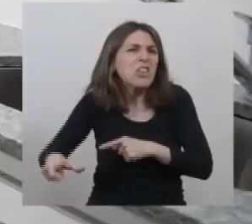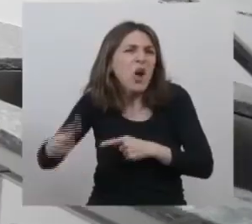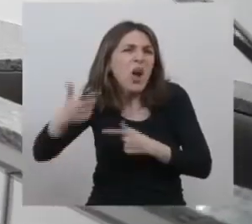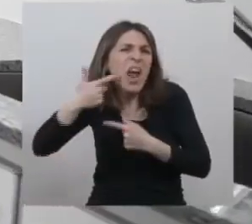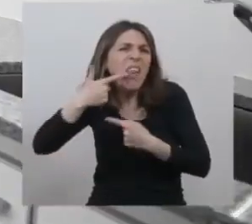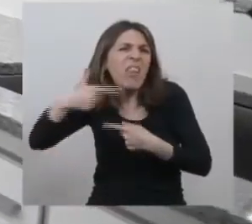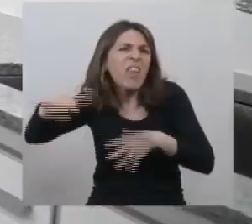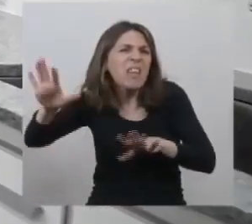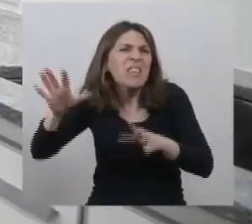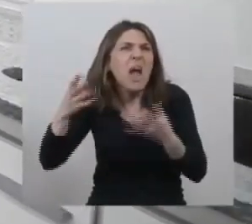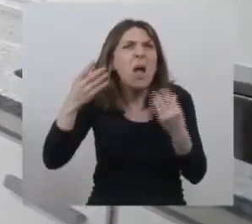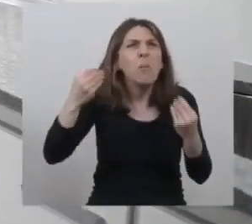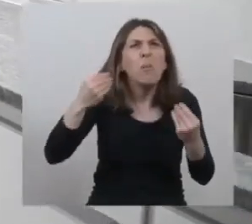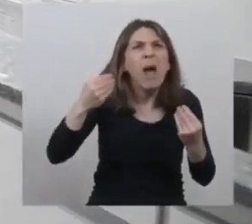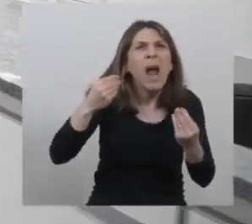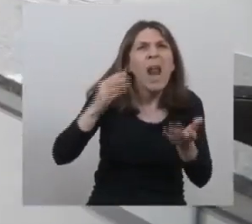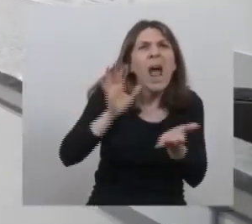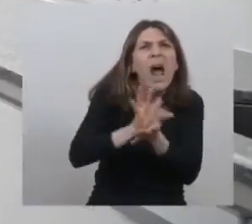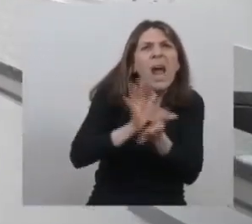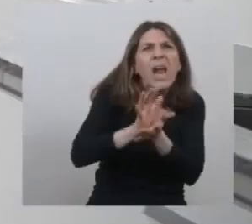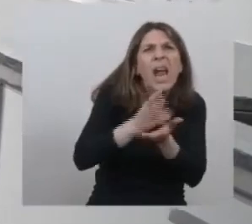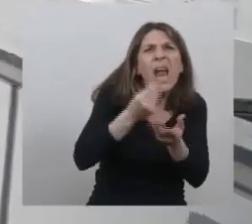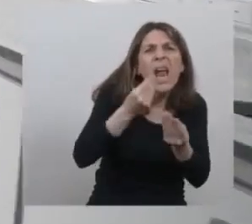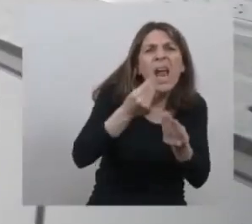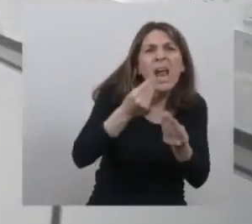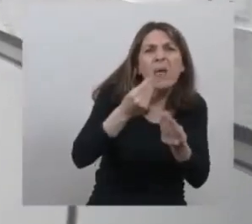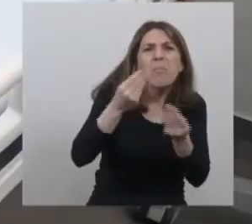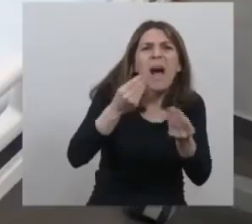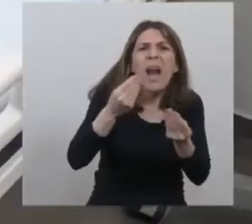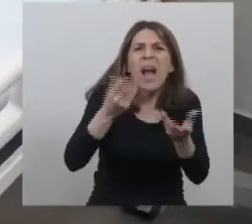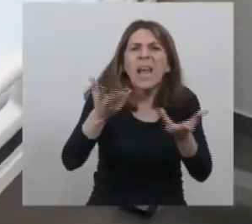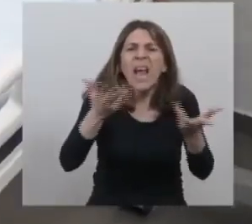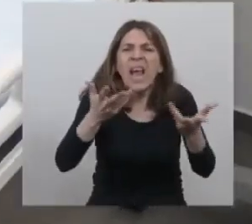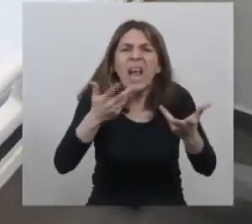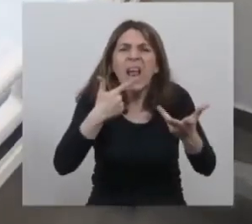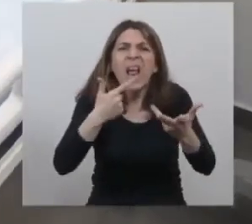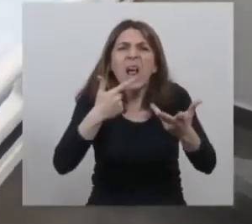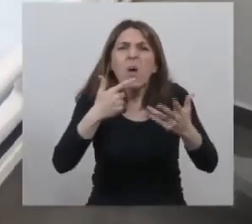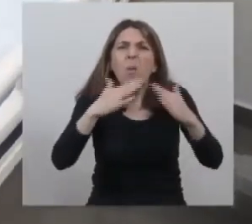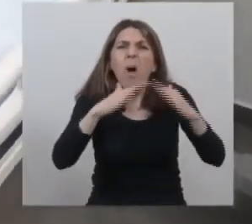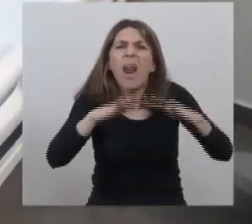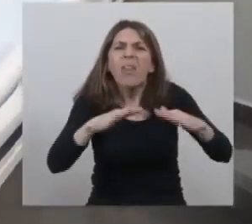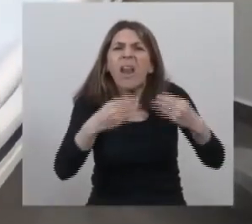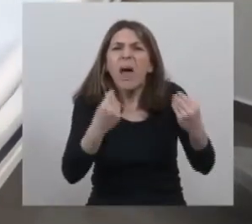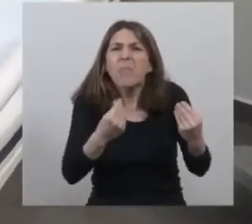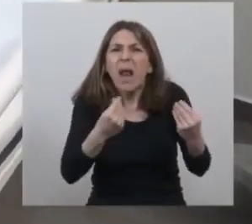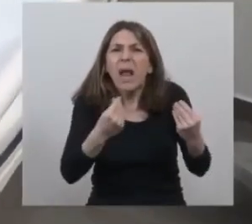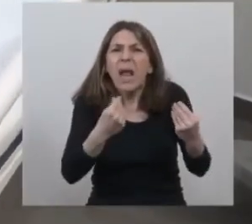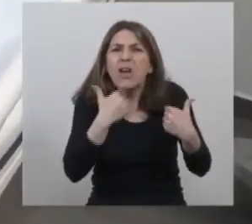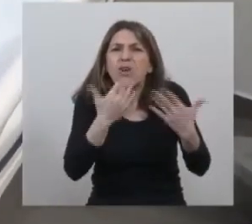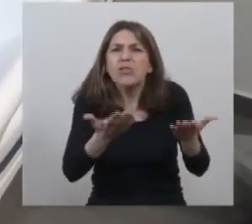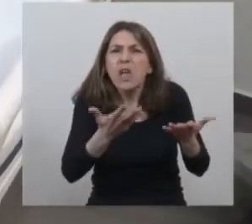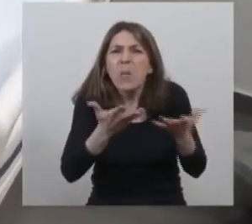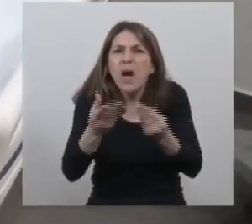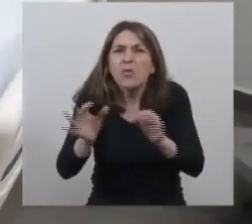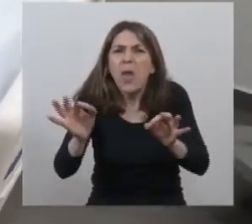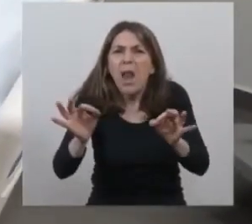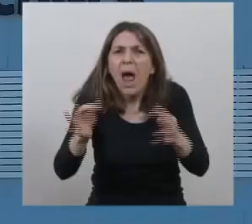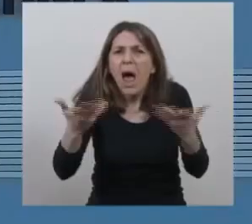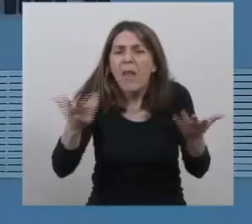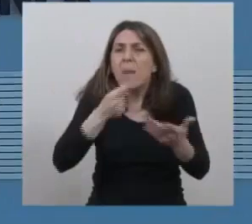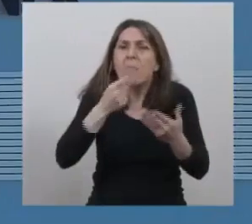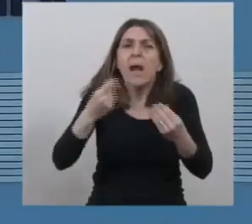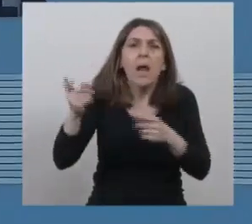para qué sirvió la cerveza la la la la cuarentena para qué sirvió la cuarentena si finalmente la